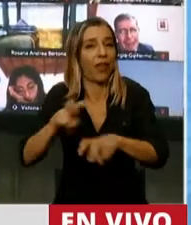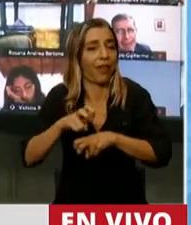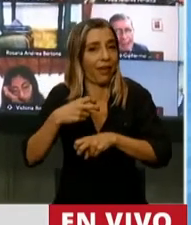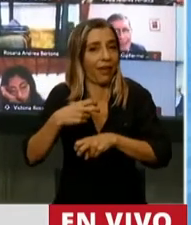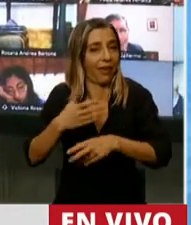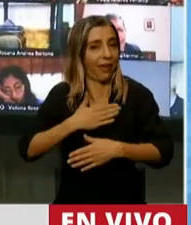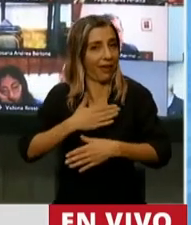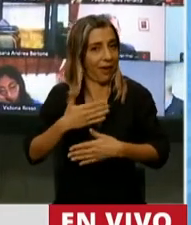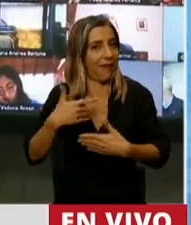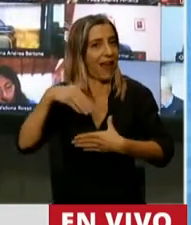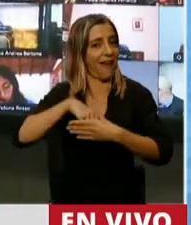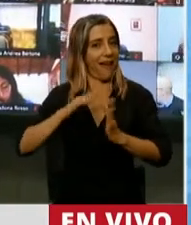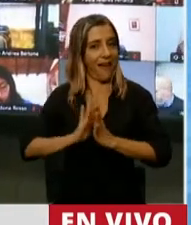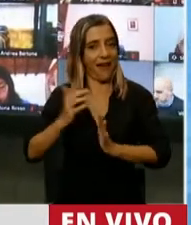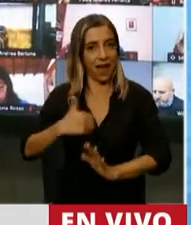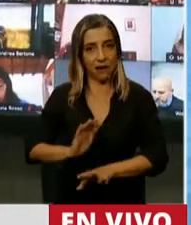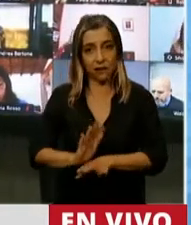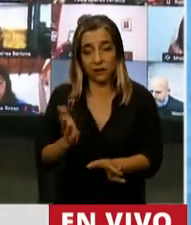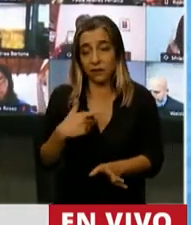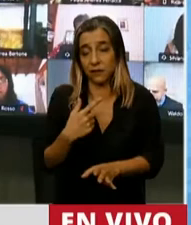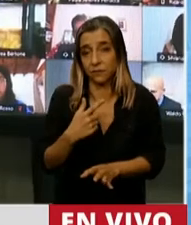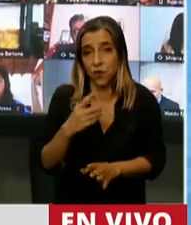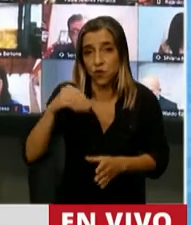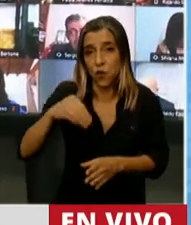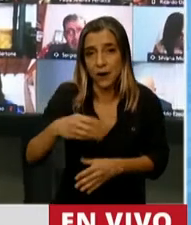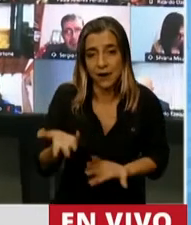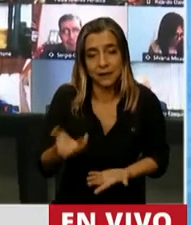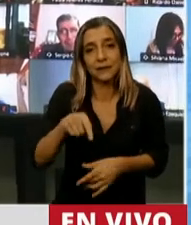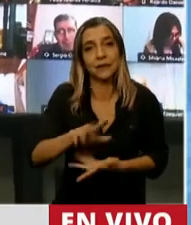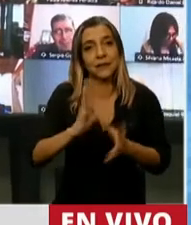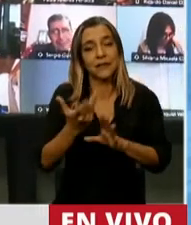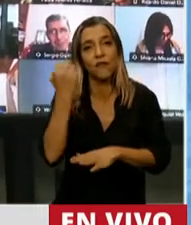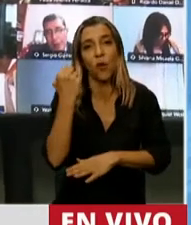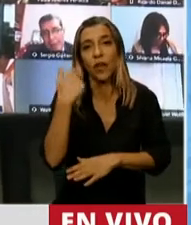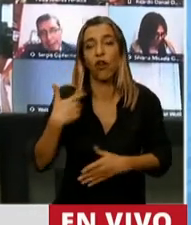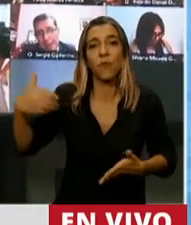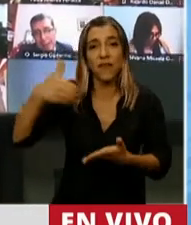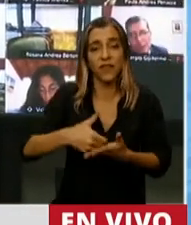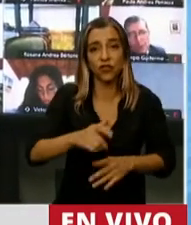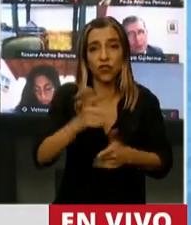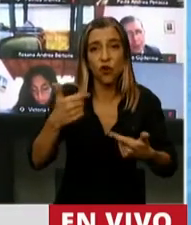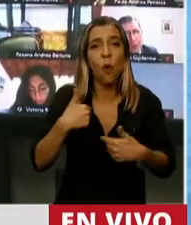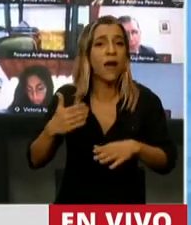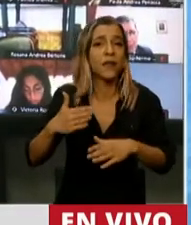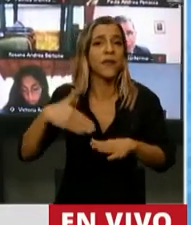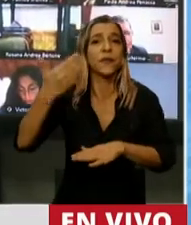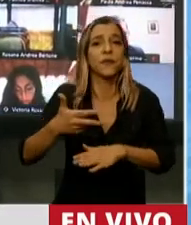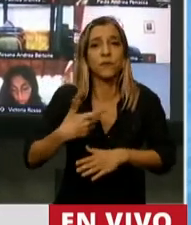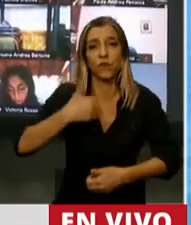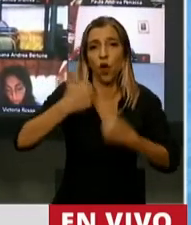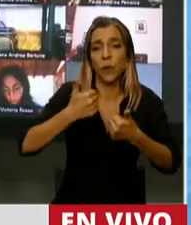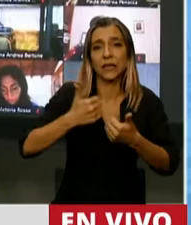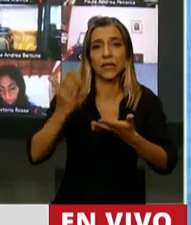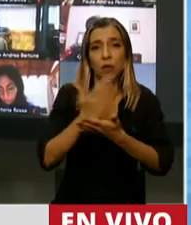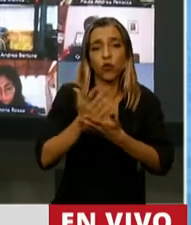pretender, es muy difícil una economía que no invierte, ser competitiva, crecer, pagar